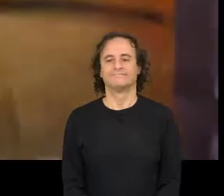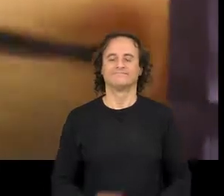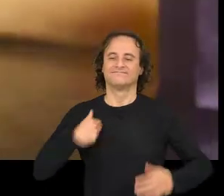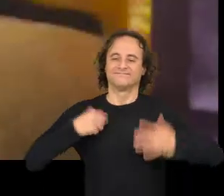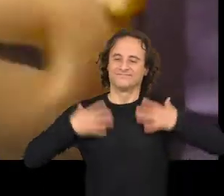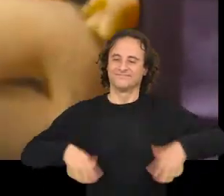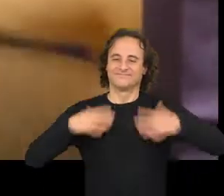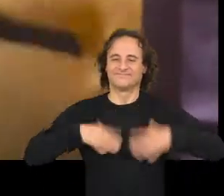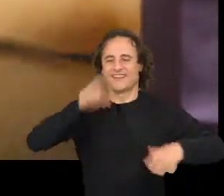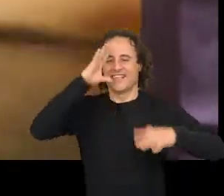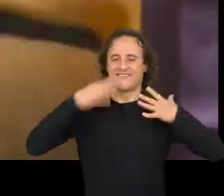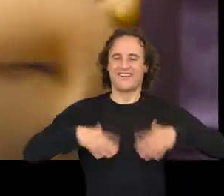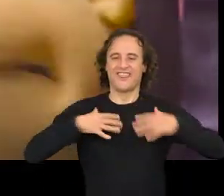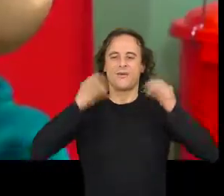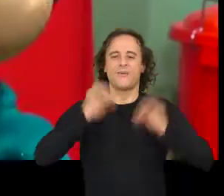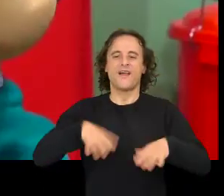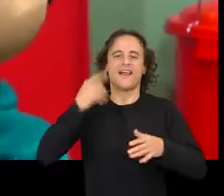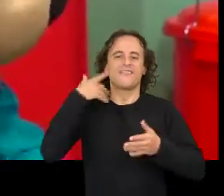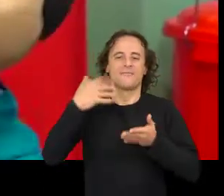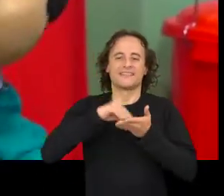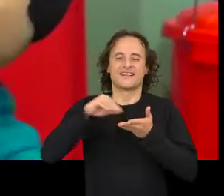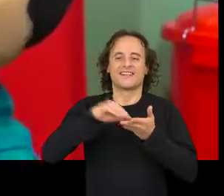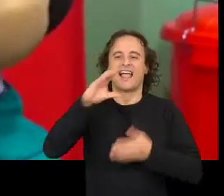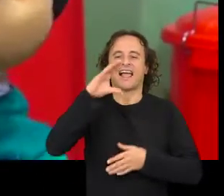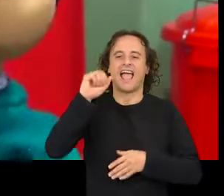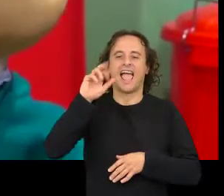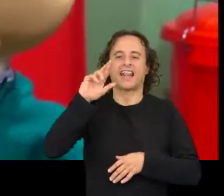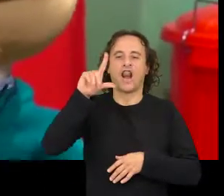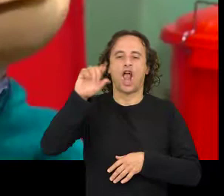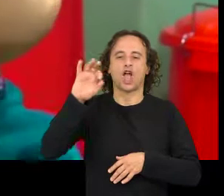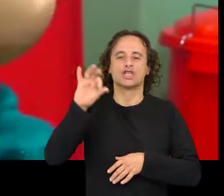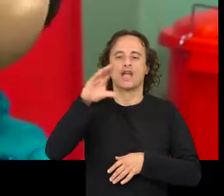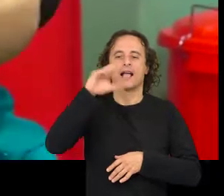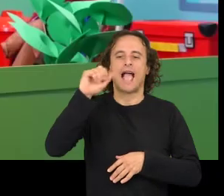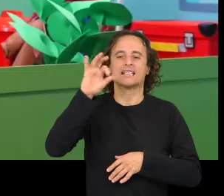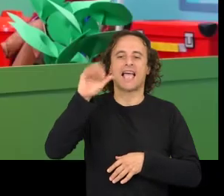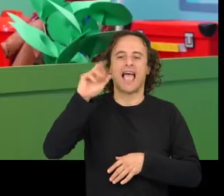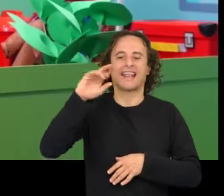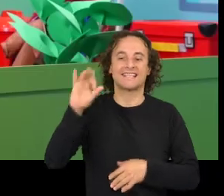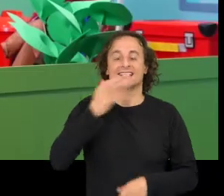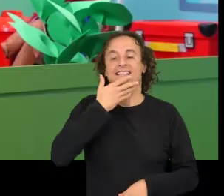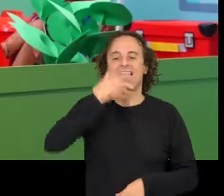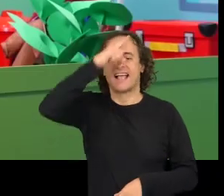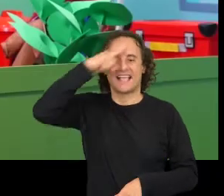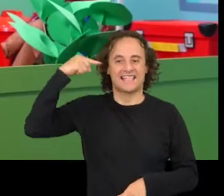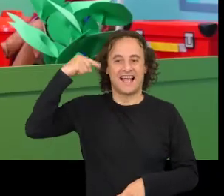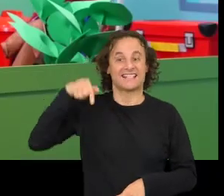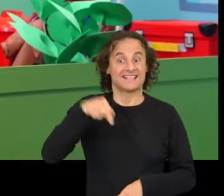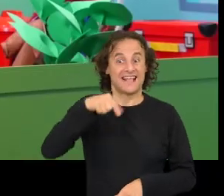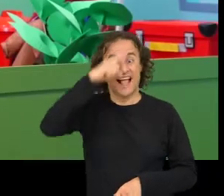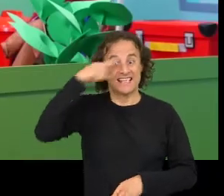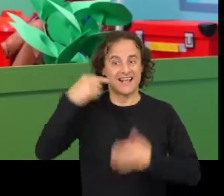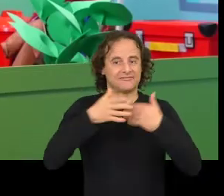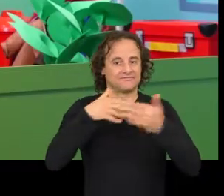Estou na disfrazar do escritor Carlos Casares Carlos Casares era un